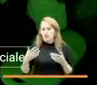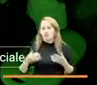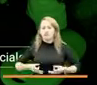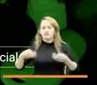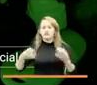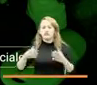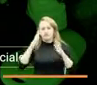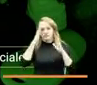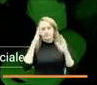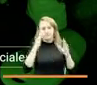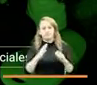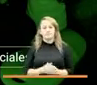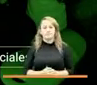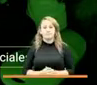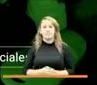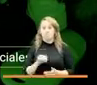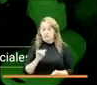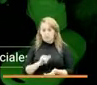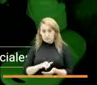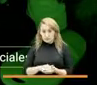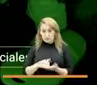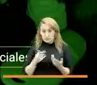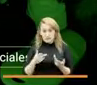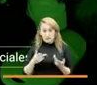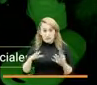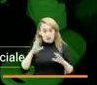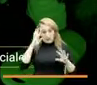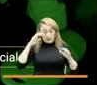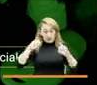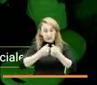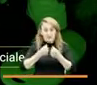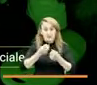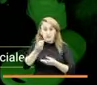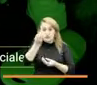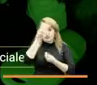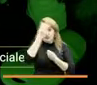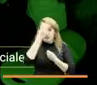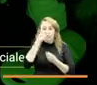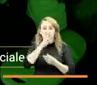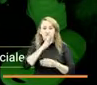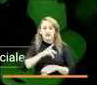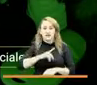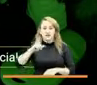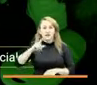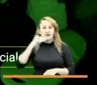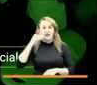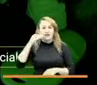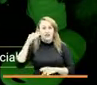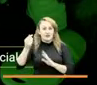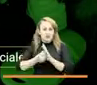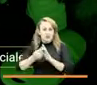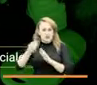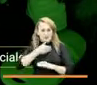su atención. Por eso en el marco de la gran alianza por la nutrición liderada por la primera dama de la nación pudimos incrementar